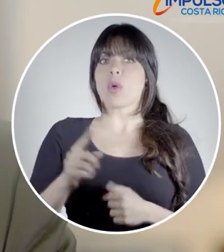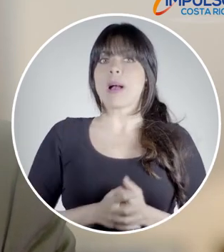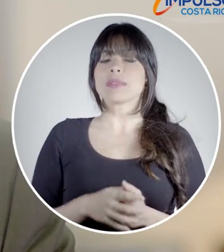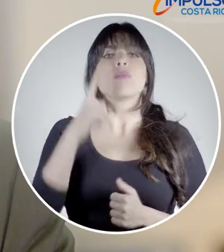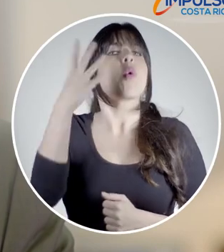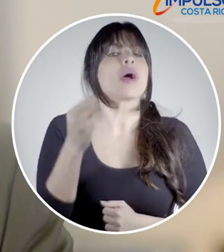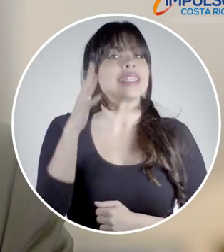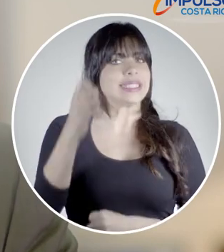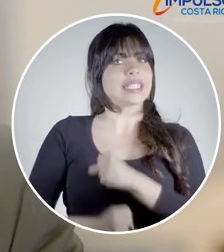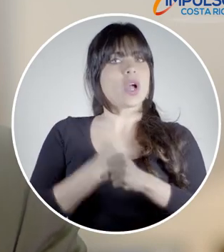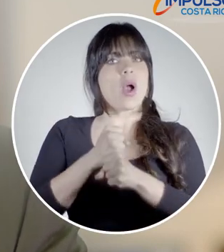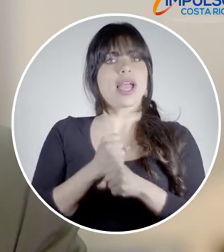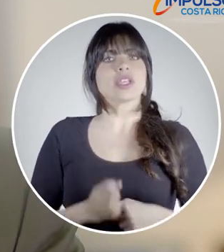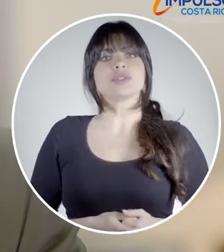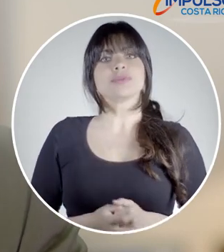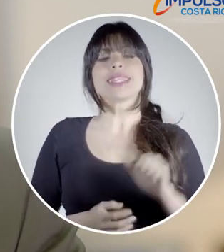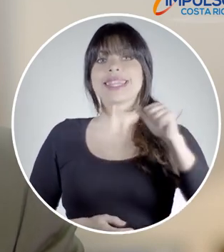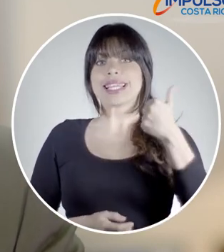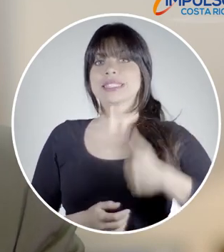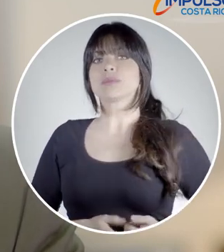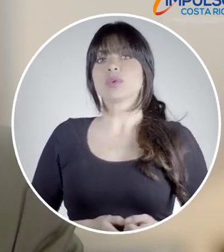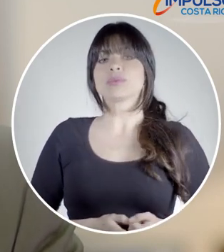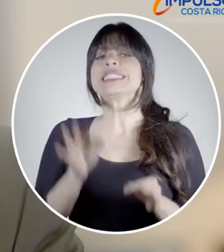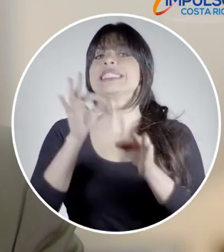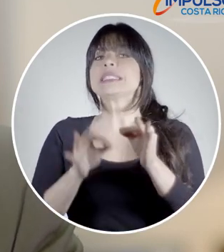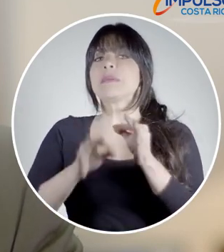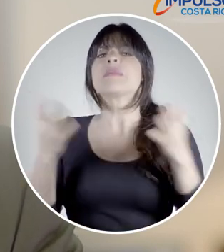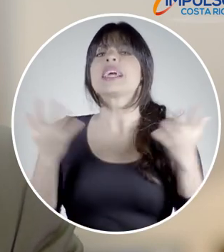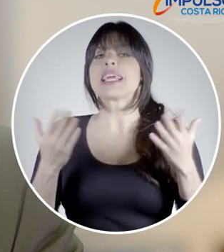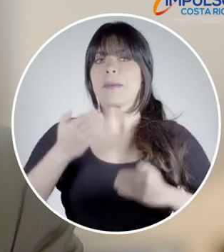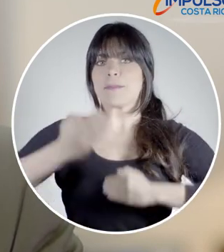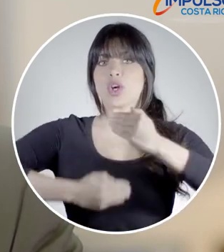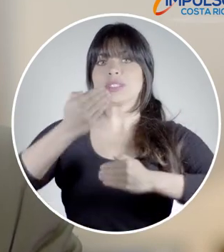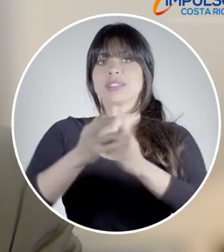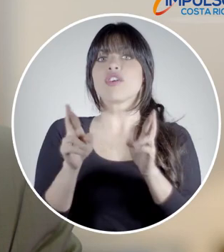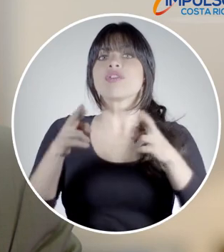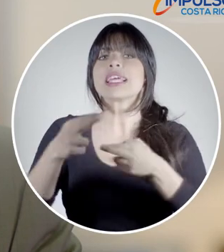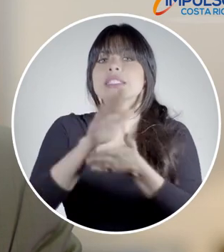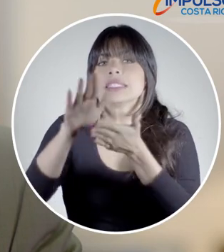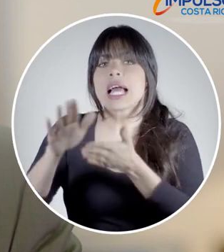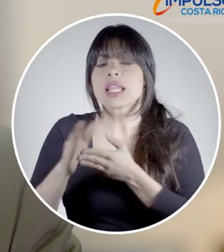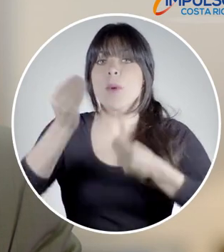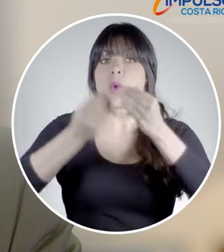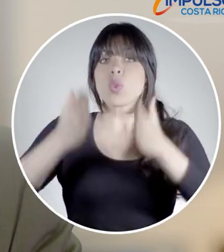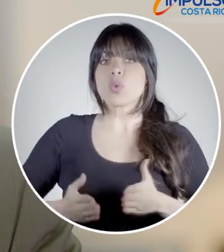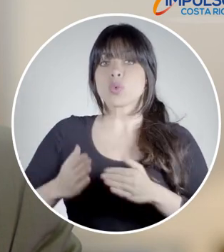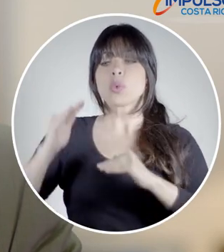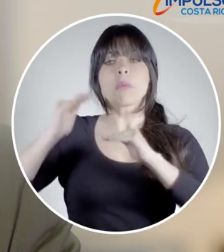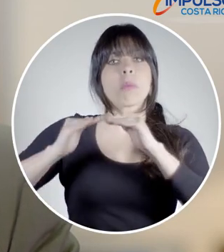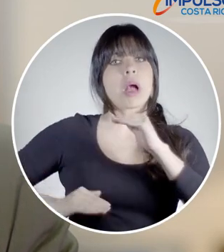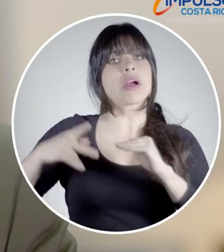por cinco años. Décimo, simplificaremos los trámites de registro sanitario de productos de bajo riesgo,